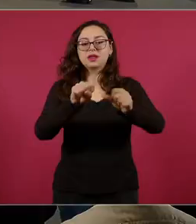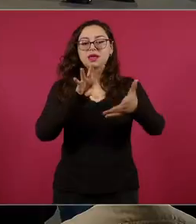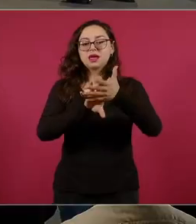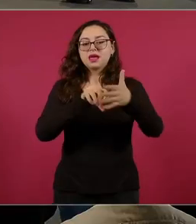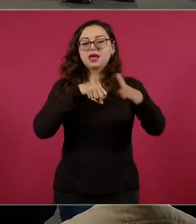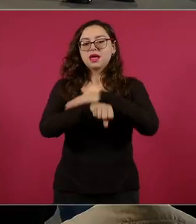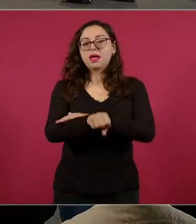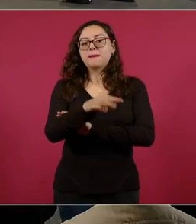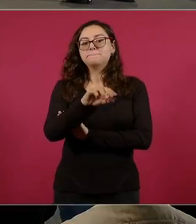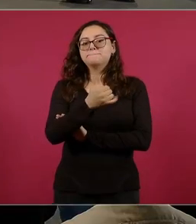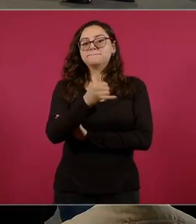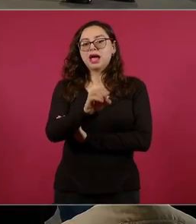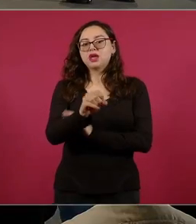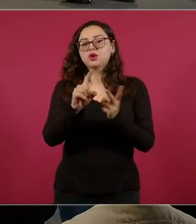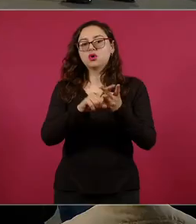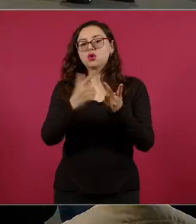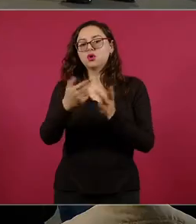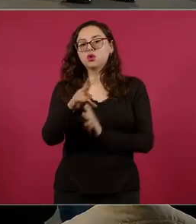López.